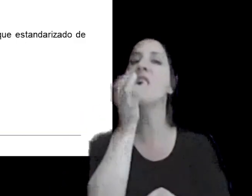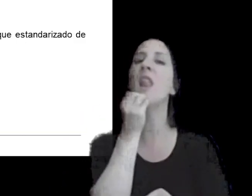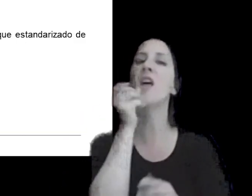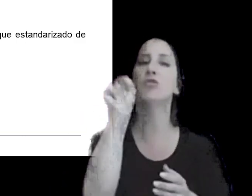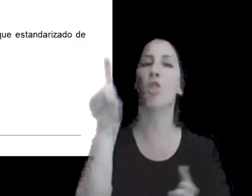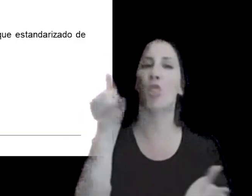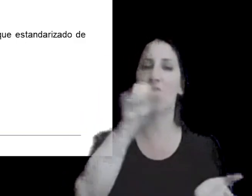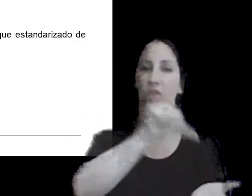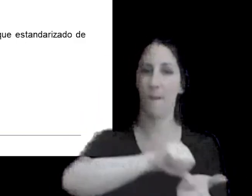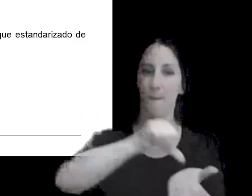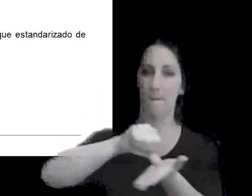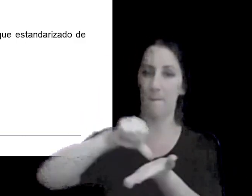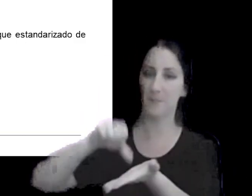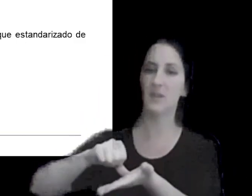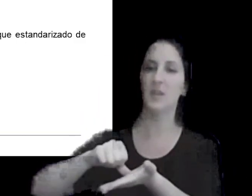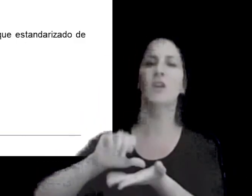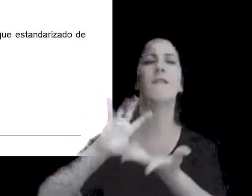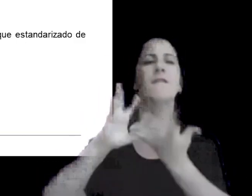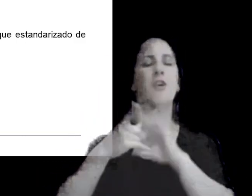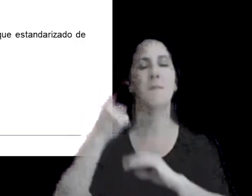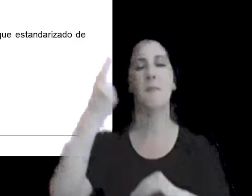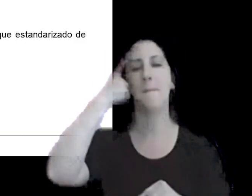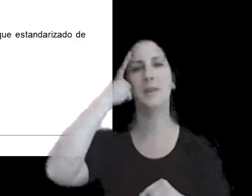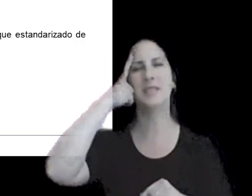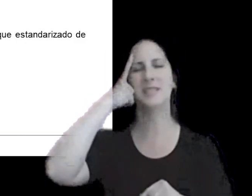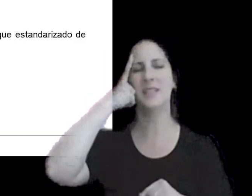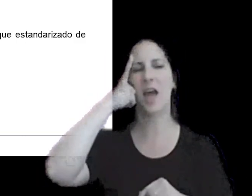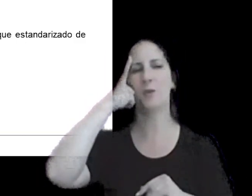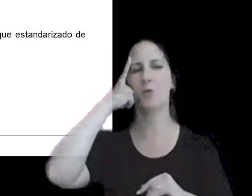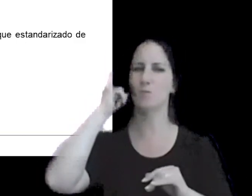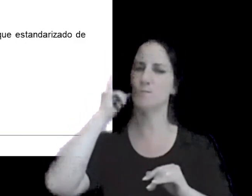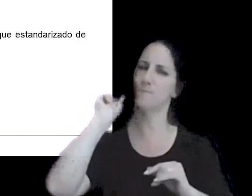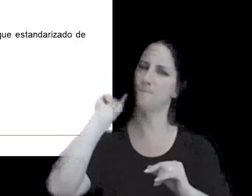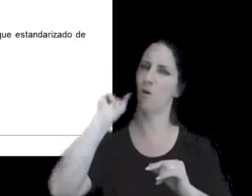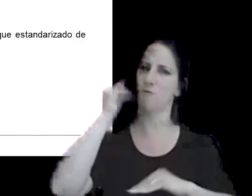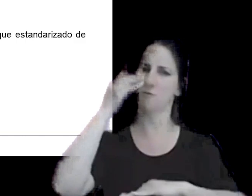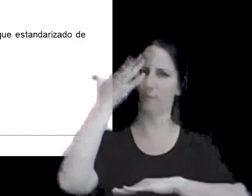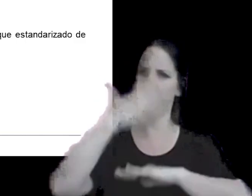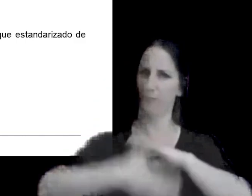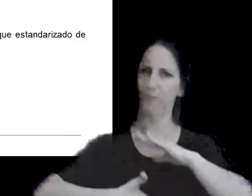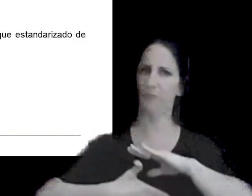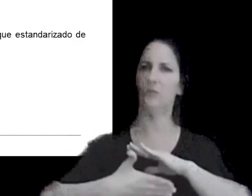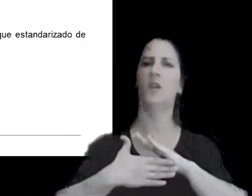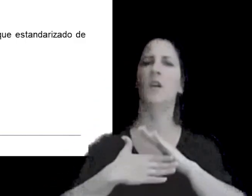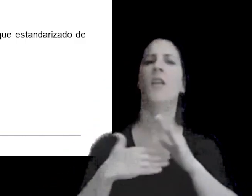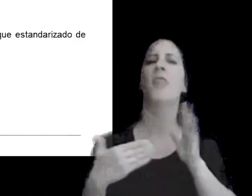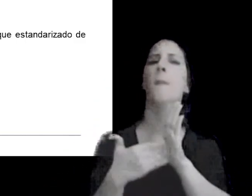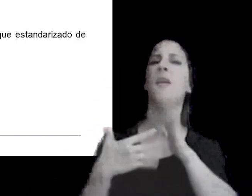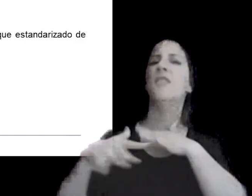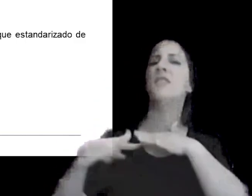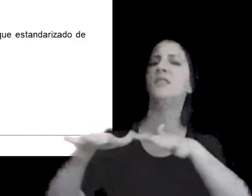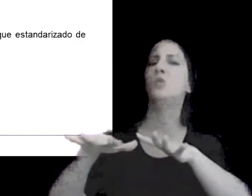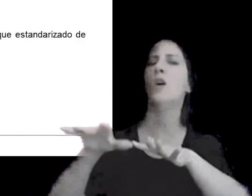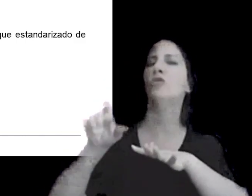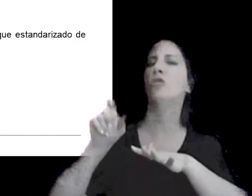con una visión un tanto limitada a la situación de su contribuyente local